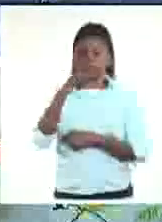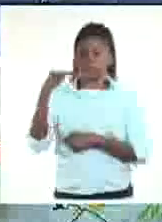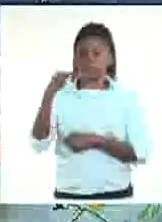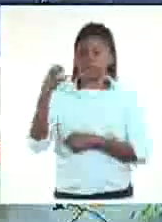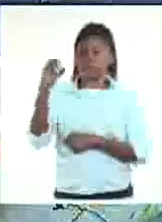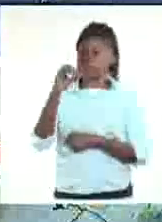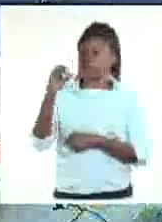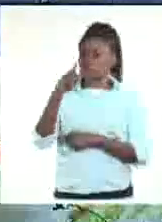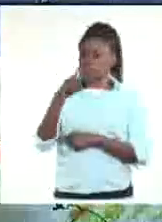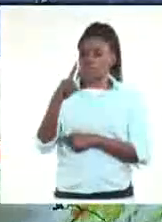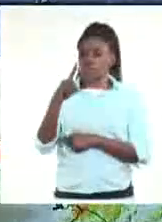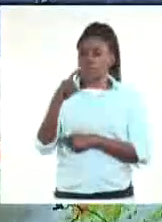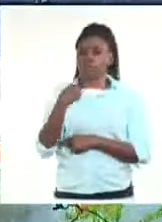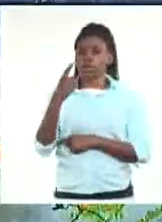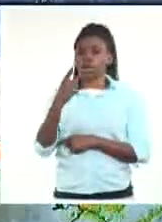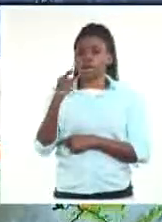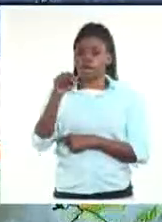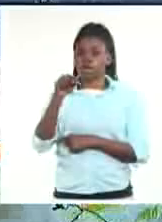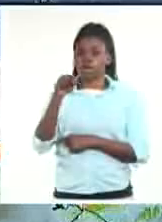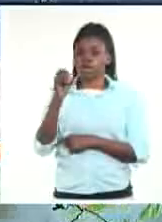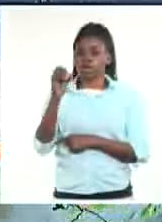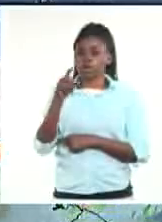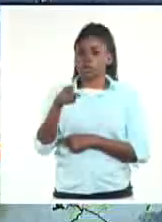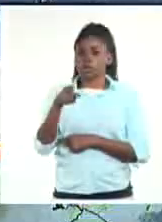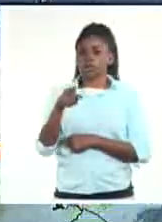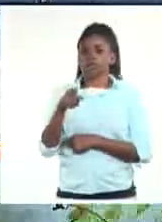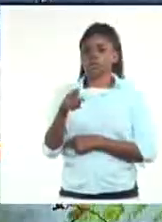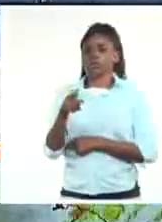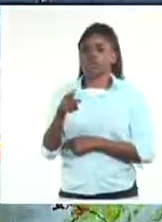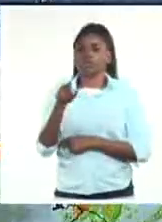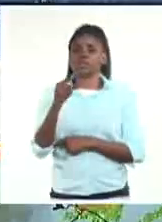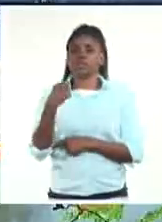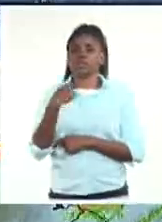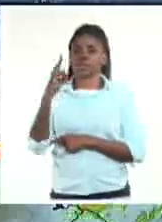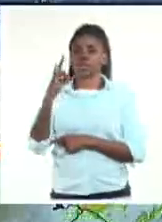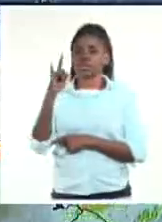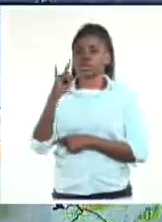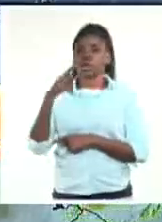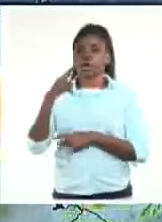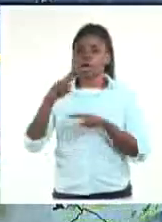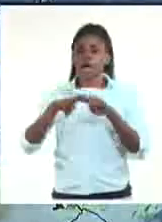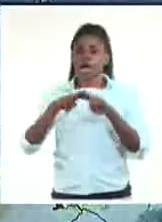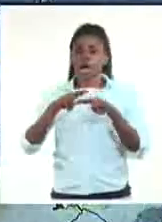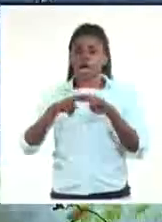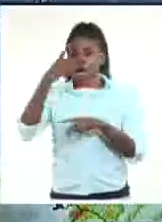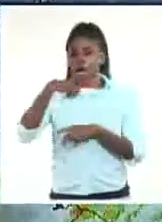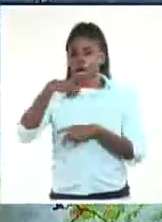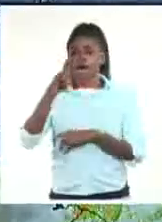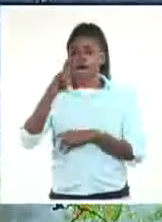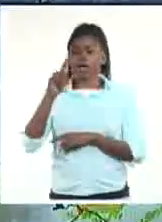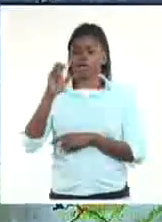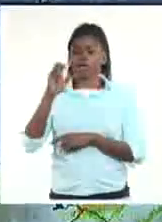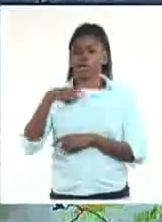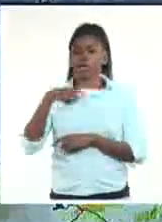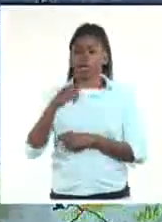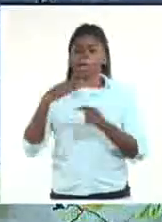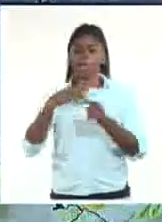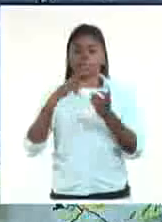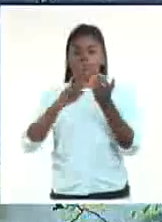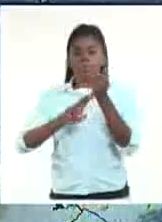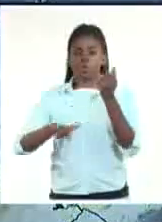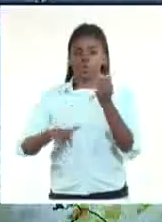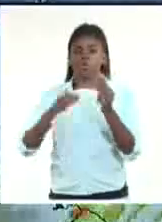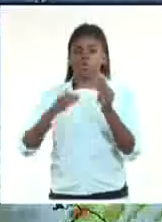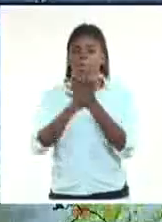occidente, eso sí. Tenemos en Bainoa 11,9 grados Celsius y en India, tú ahí, en la provincia de Matanzas, tenemos un